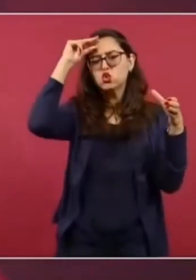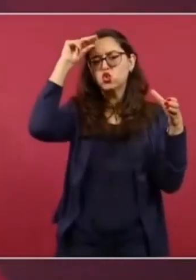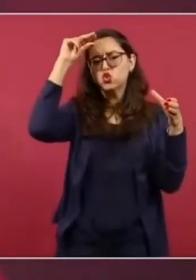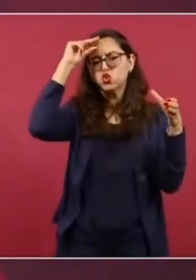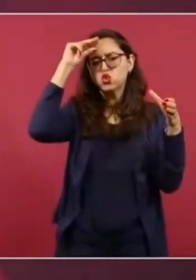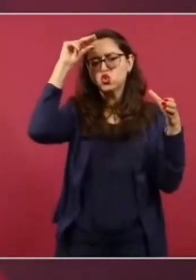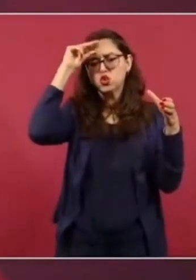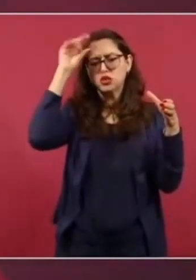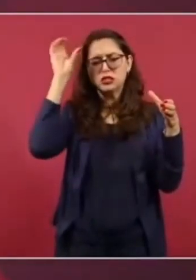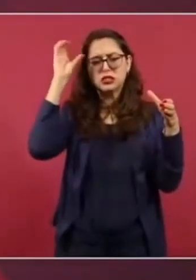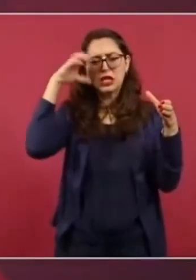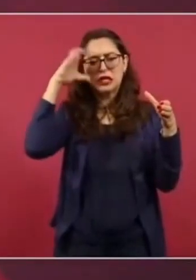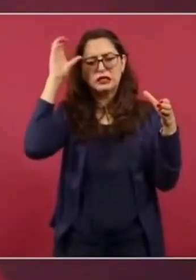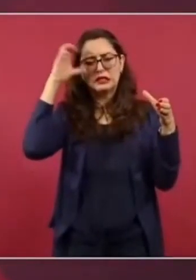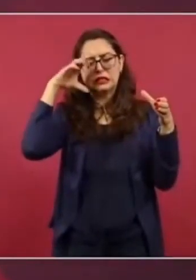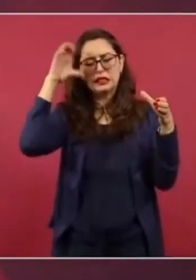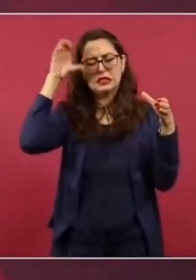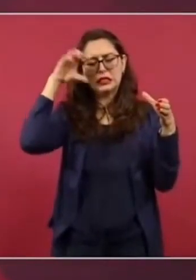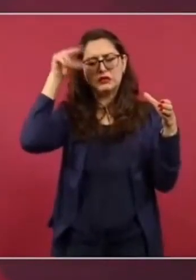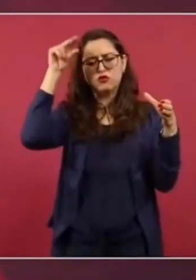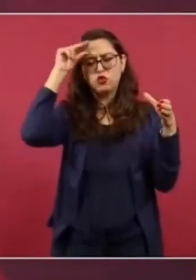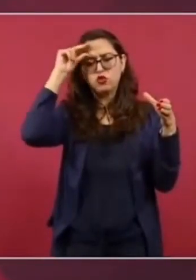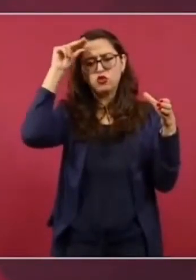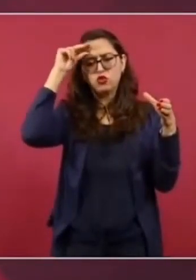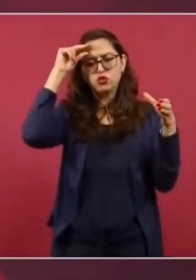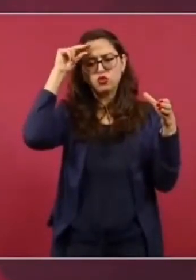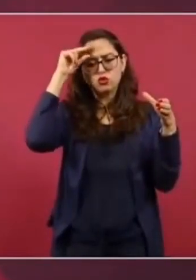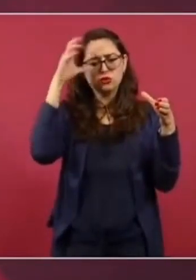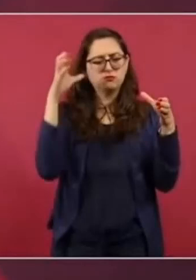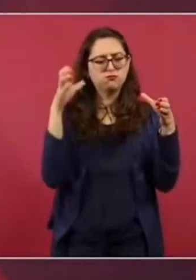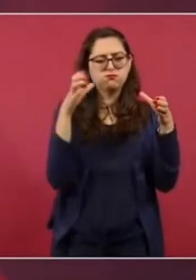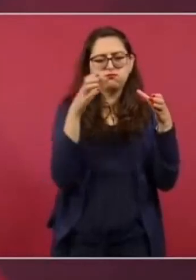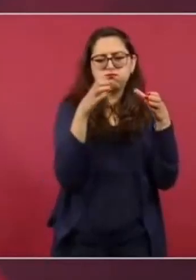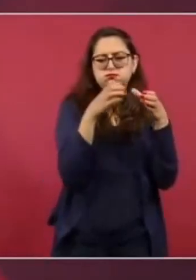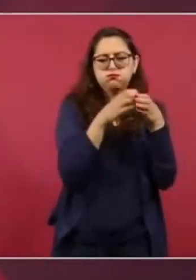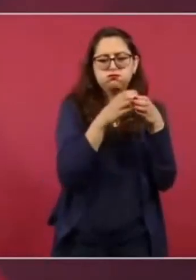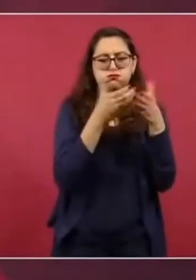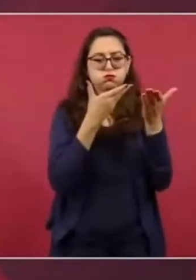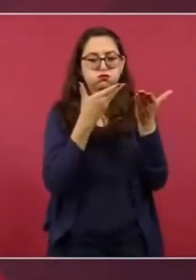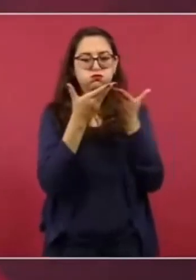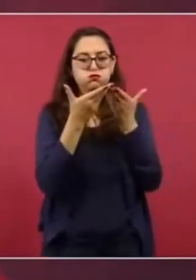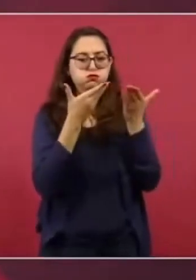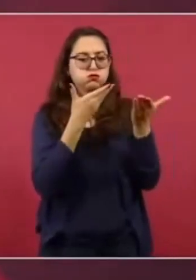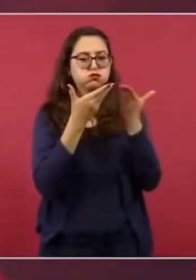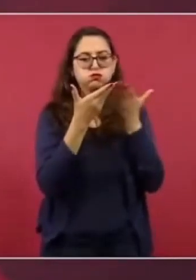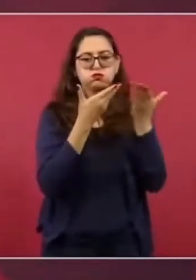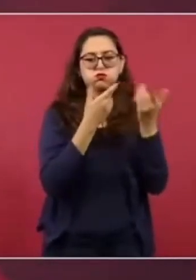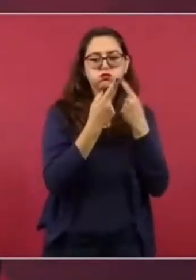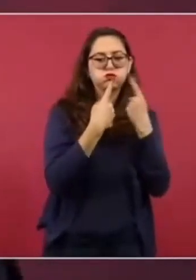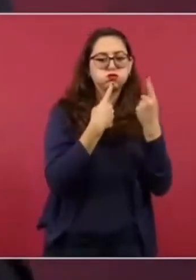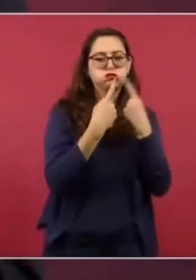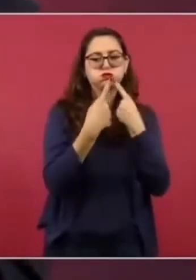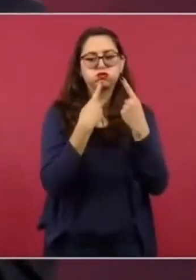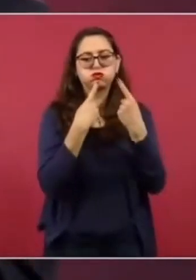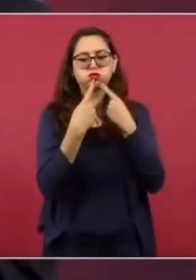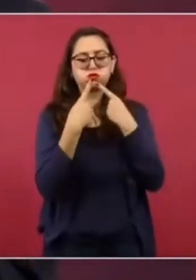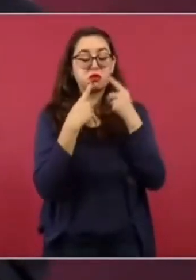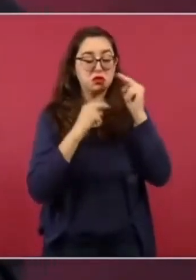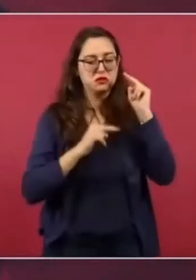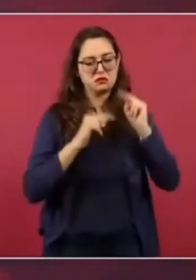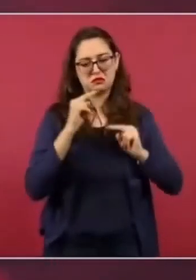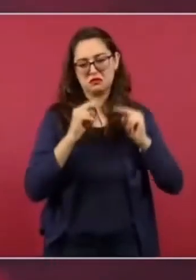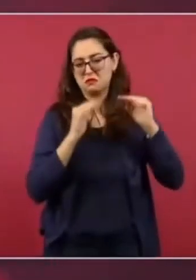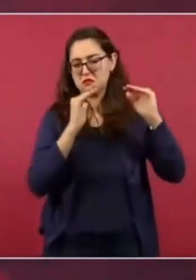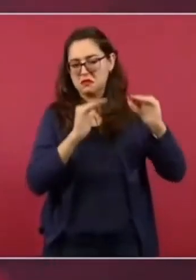los científicos. Ahora ni siquiera hay el nivel que tenían los